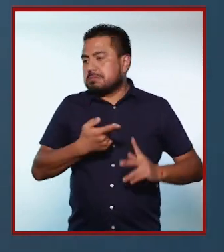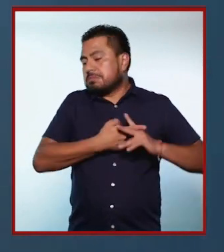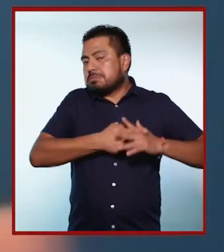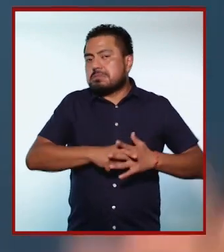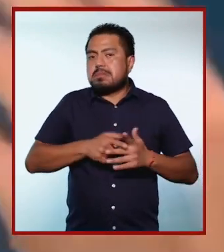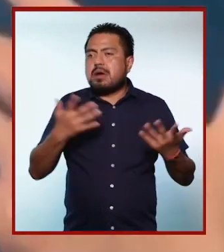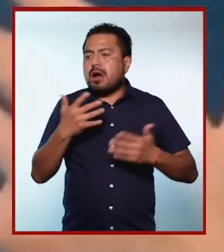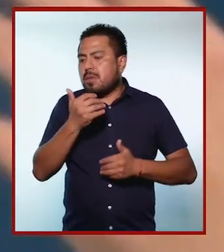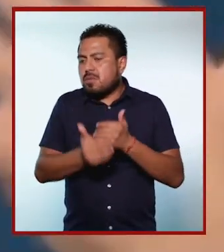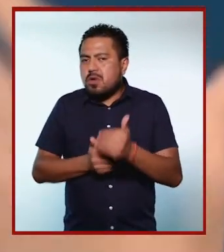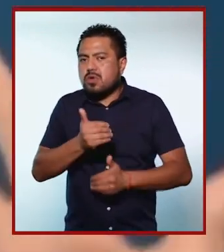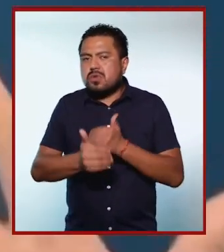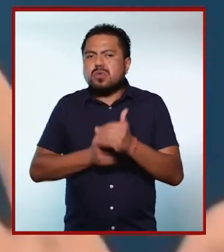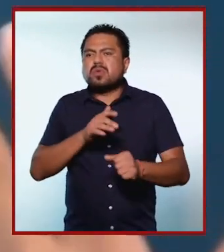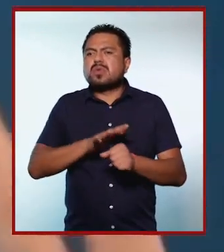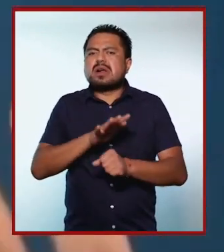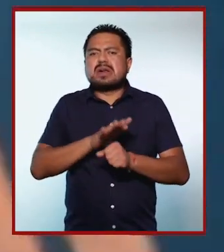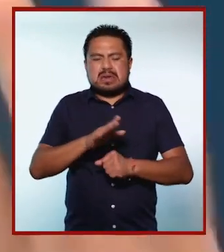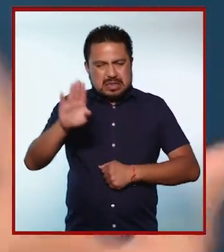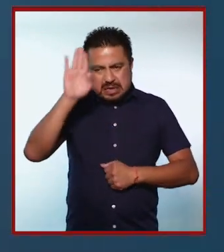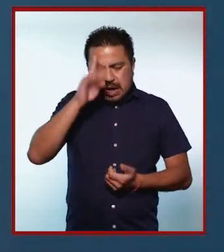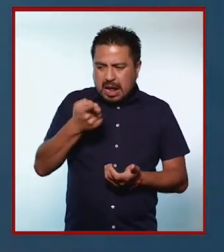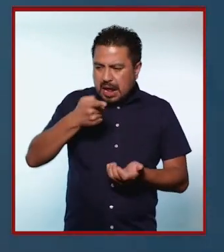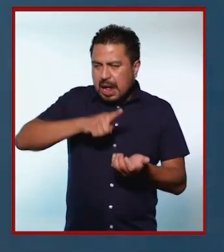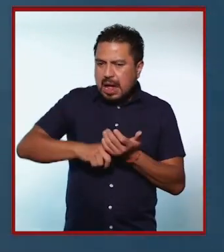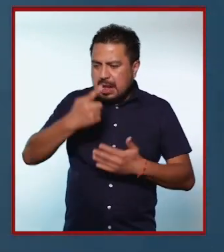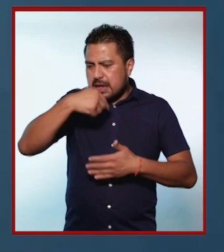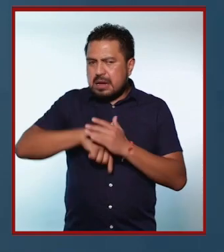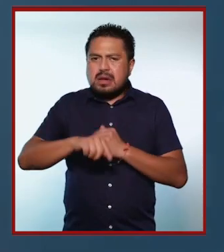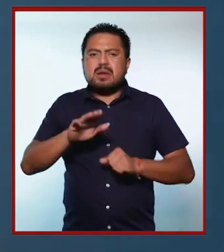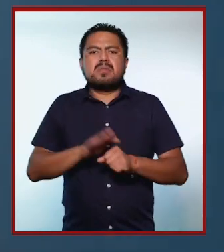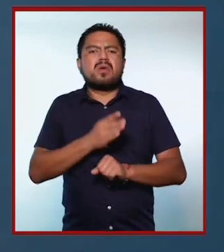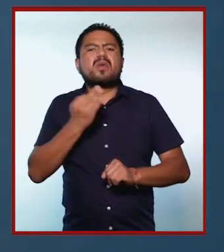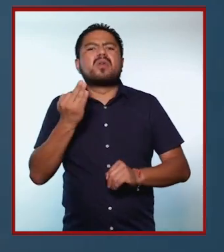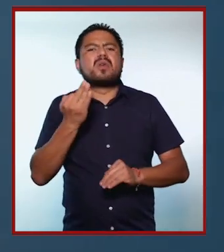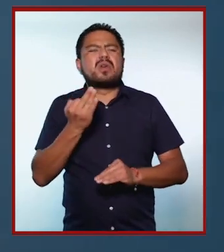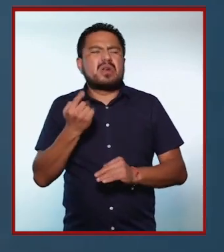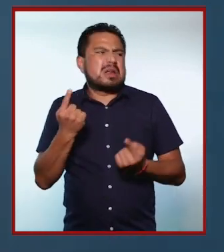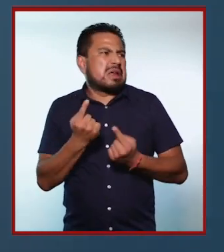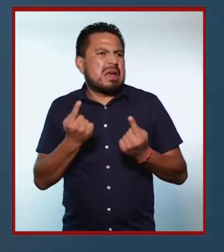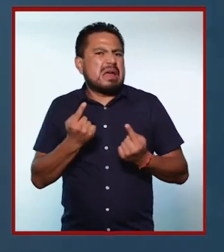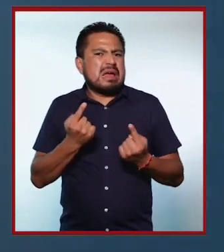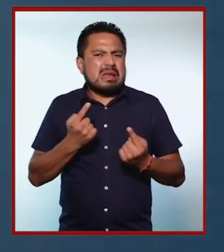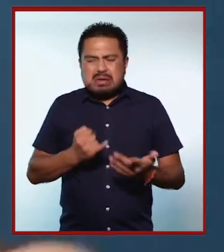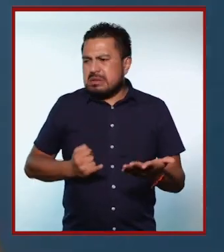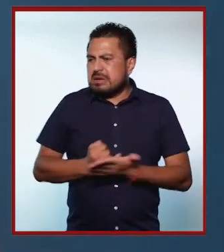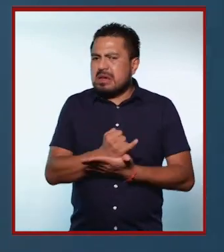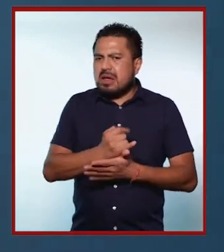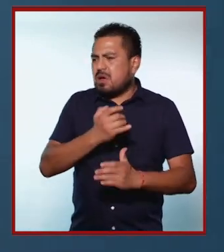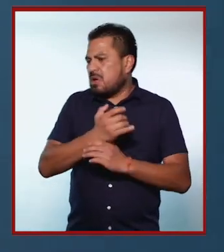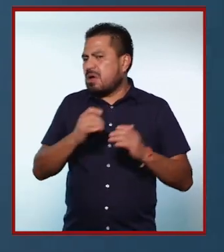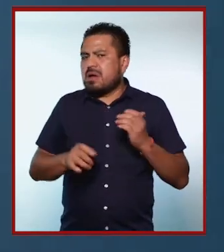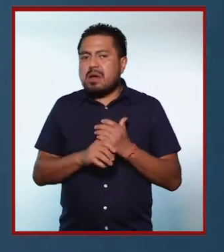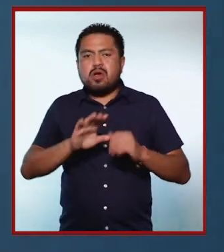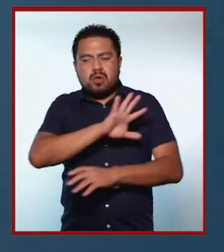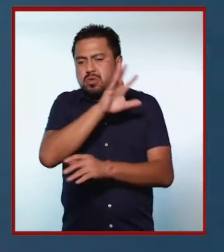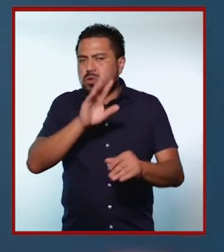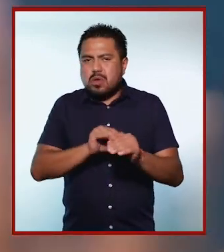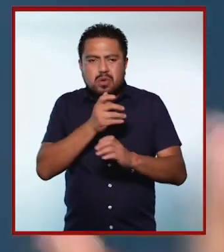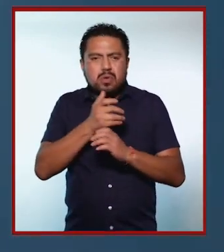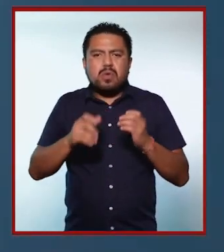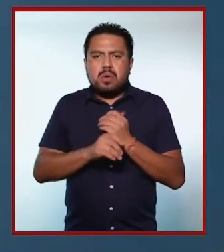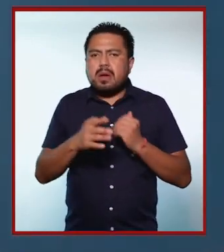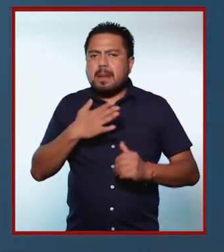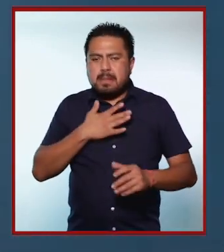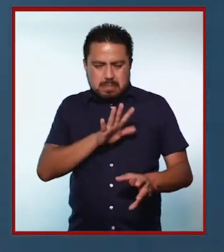empecé a hacer procesos de reflexión interna del por qué estaba tomando y estaba actuando de determinada forma